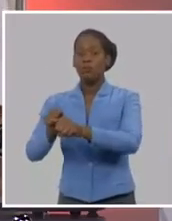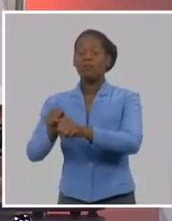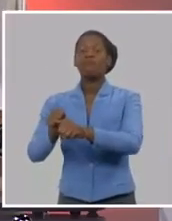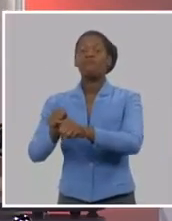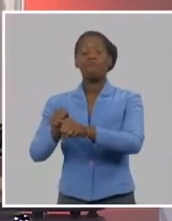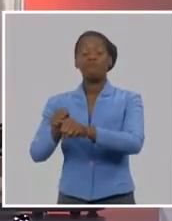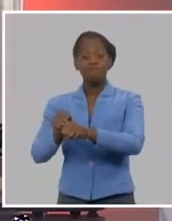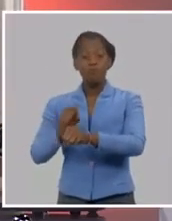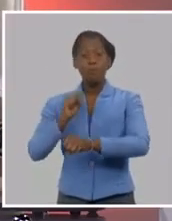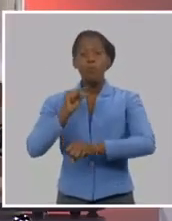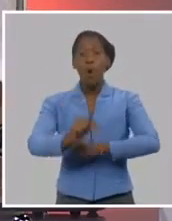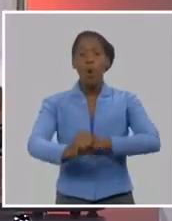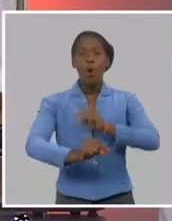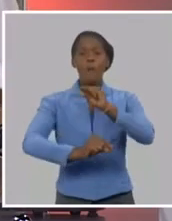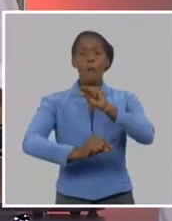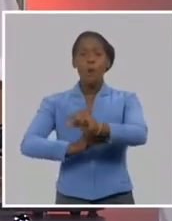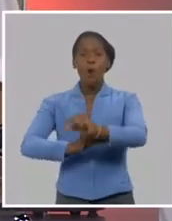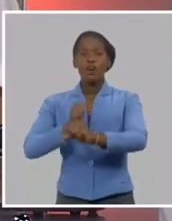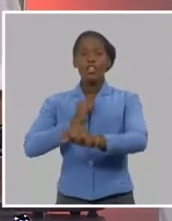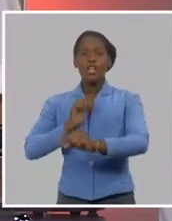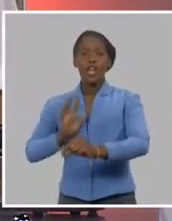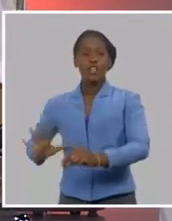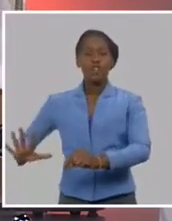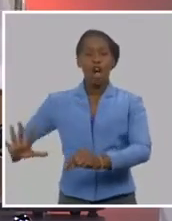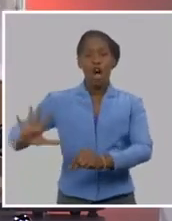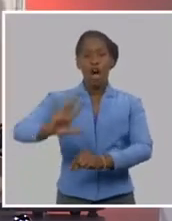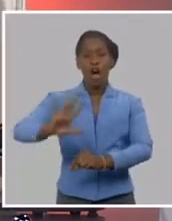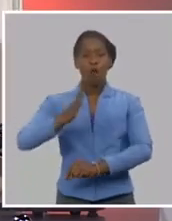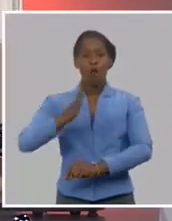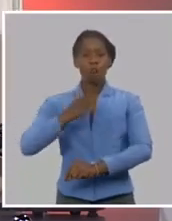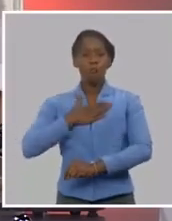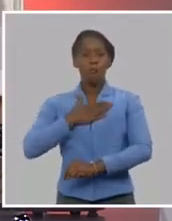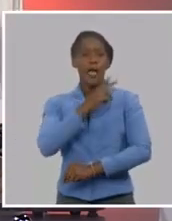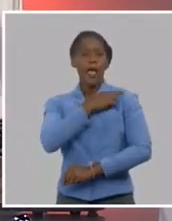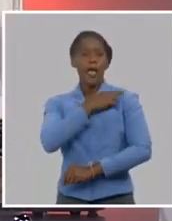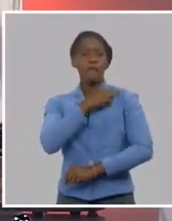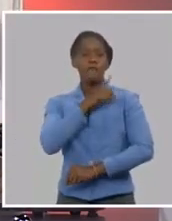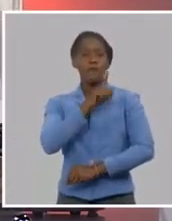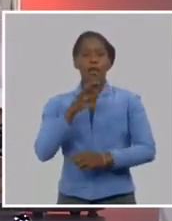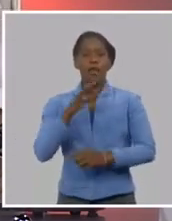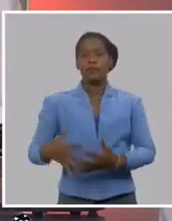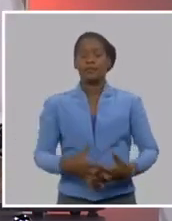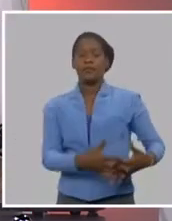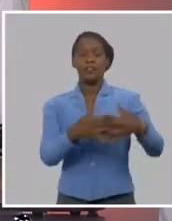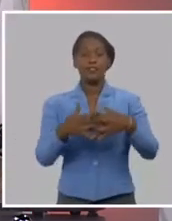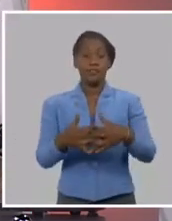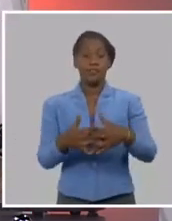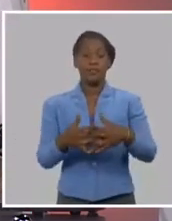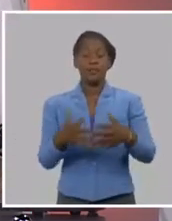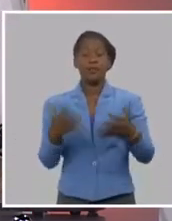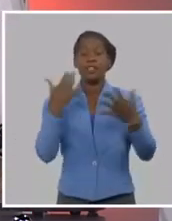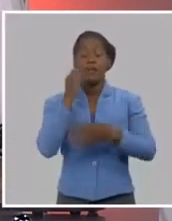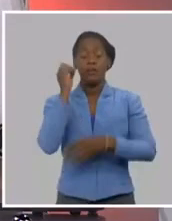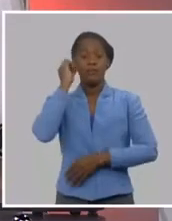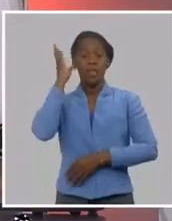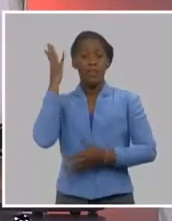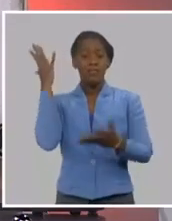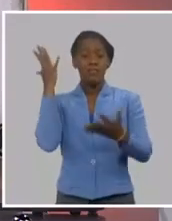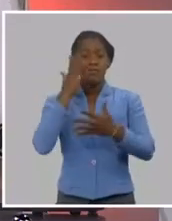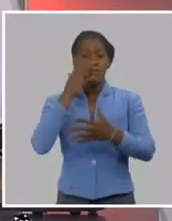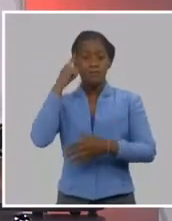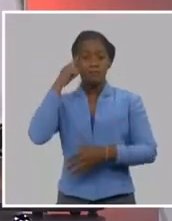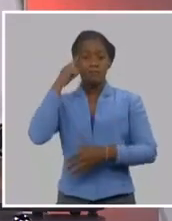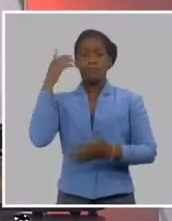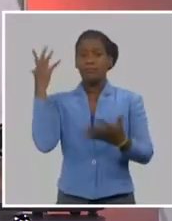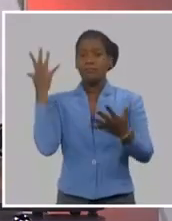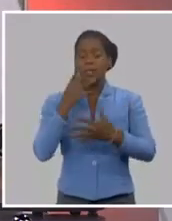porque le están explicando, que también, República Dominicana, va a tener, menos presiones sobre sí, si hay una Cuba libre, e independiente, con una